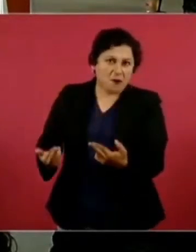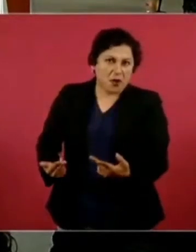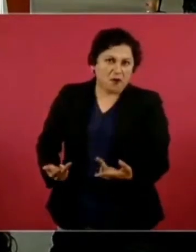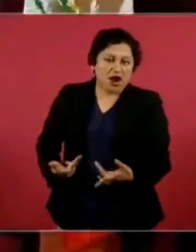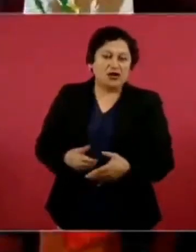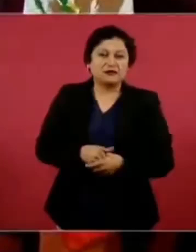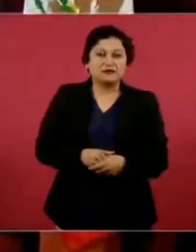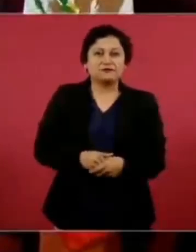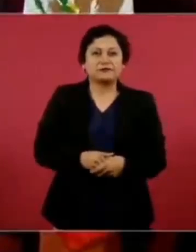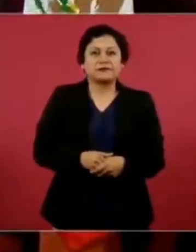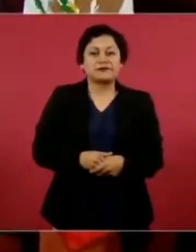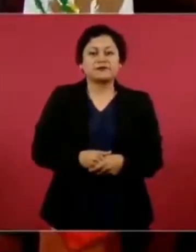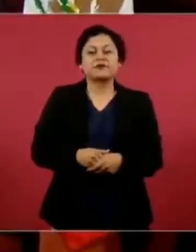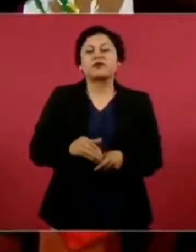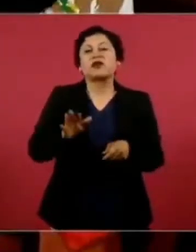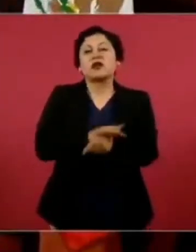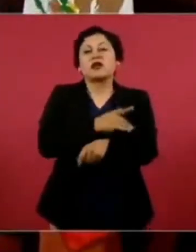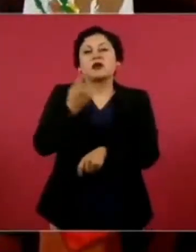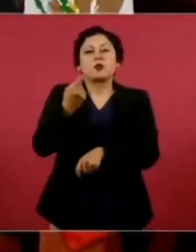como una pirámide